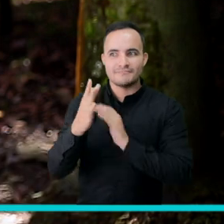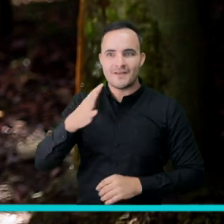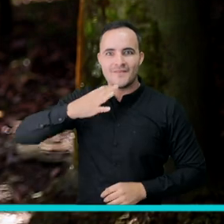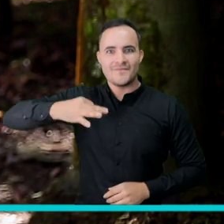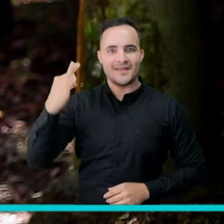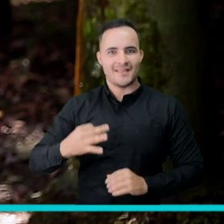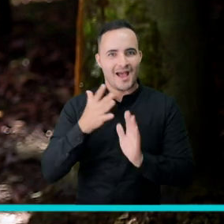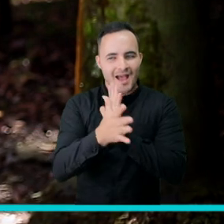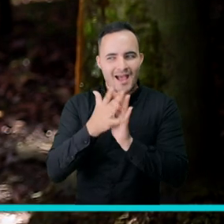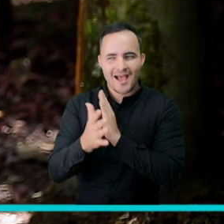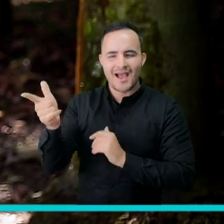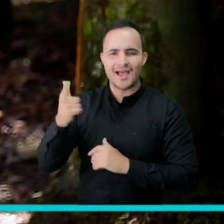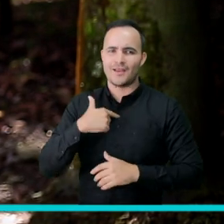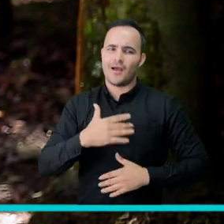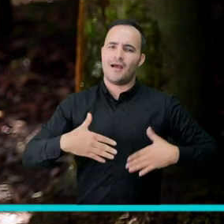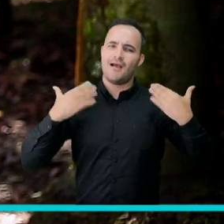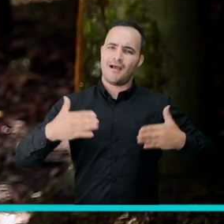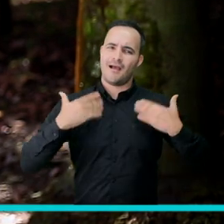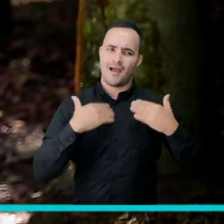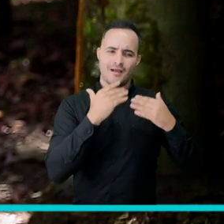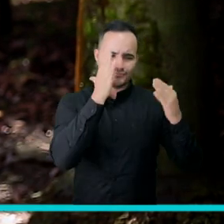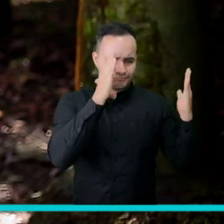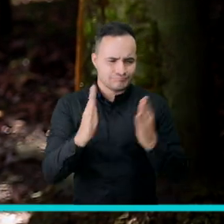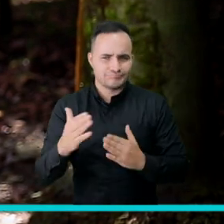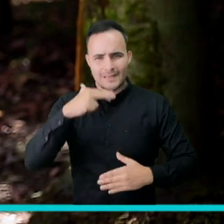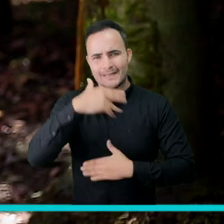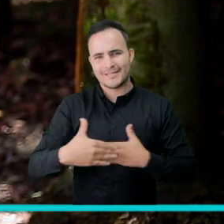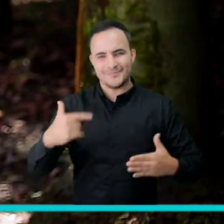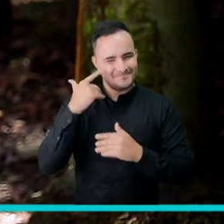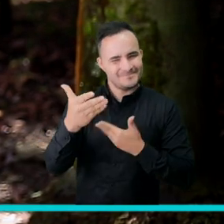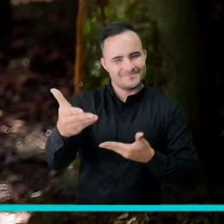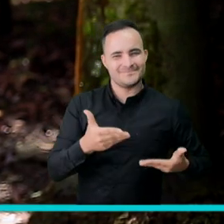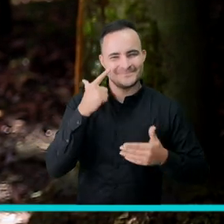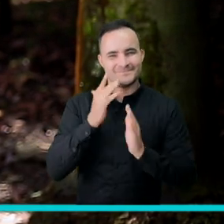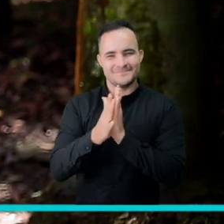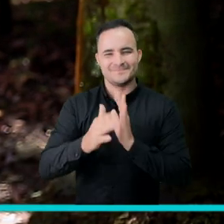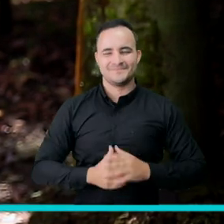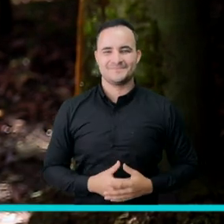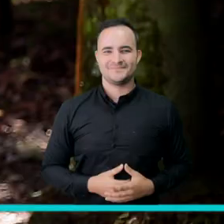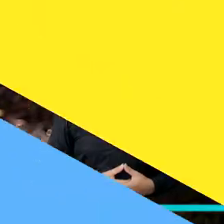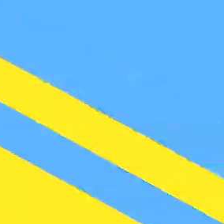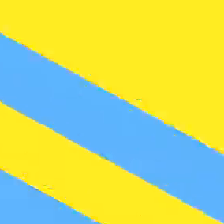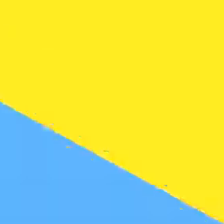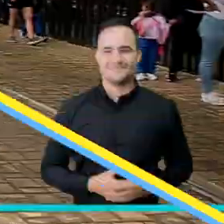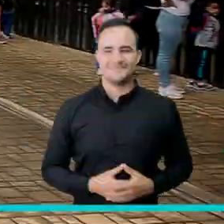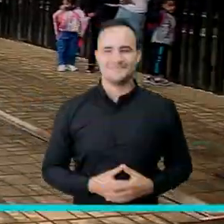madre que encontró en este programa a su mejor aliado para la crianza de su hijo. Bienvenidos.